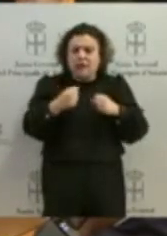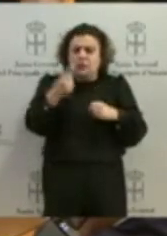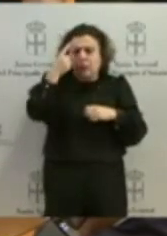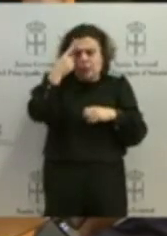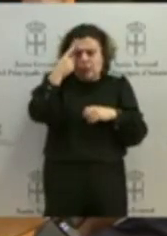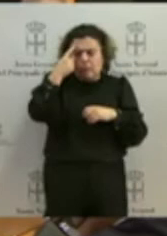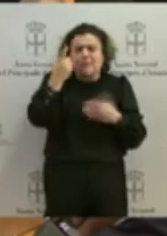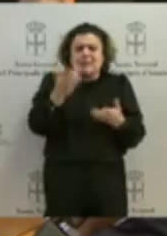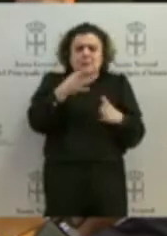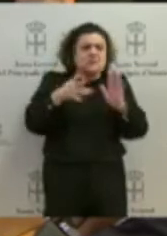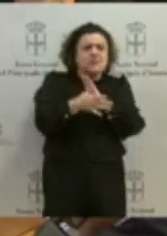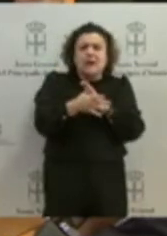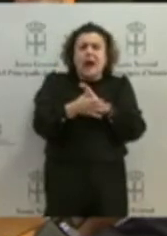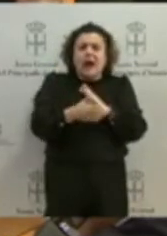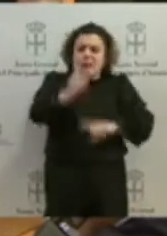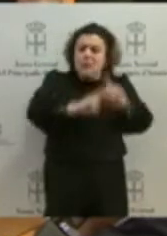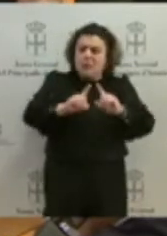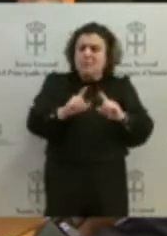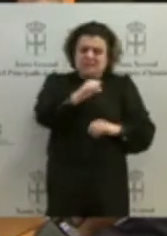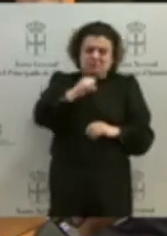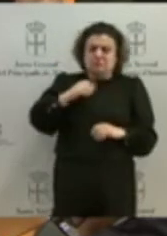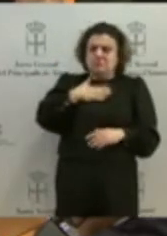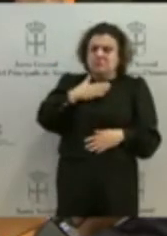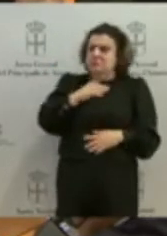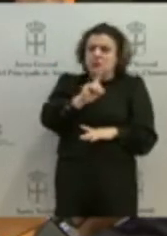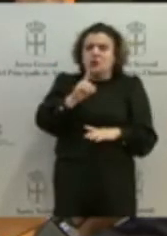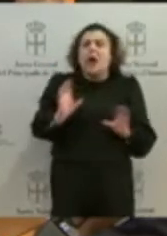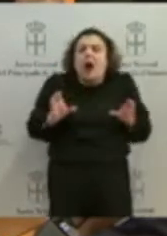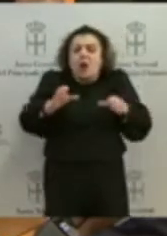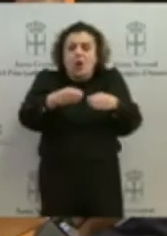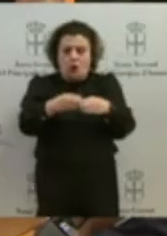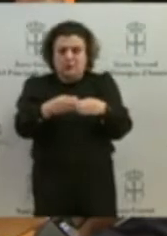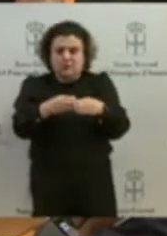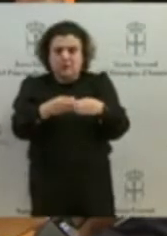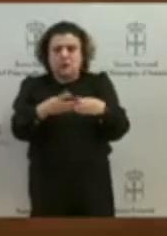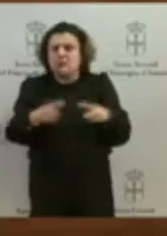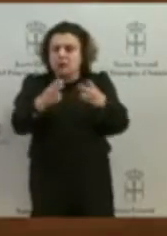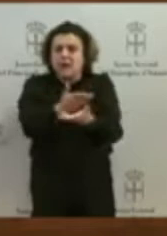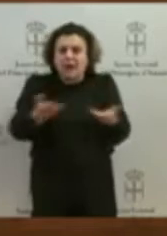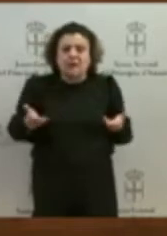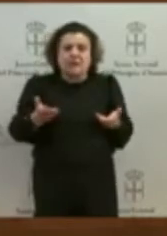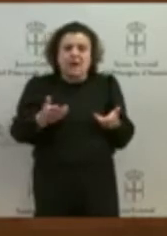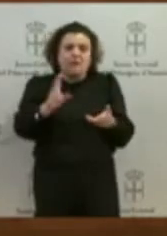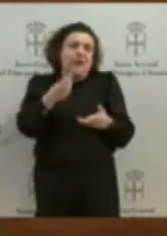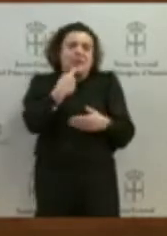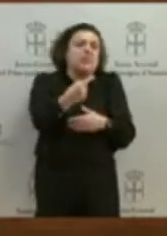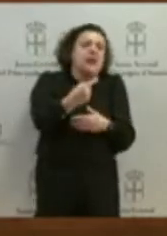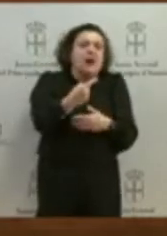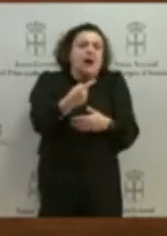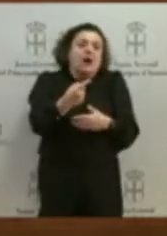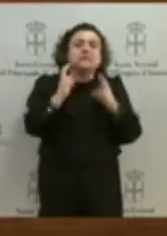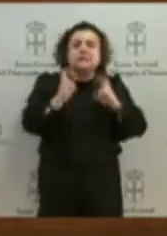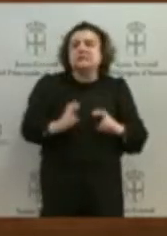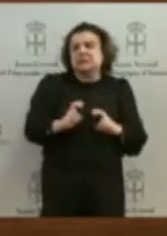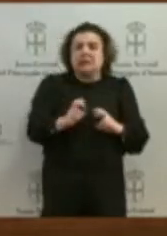soluciones en ámbito sanitario. No vale decirle a la gente, no sufras estrés laboral, no sufras ansiedad, no sufras depresión. Sonríe, pues es dueño de tu